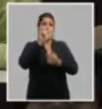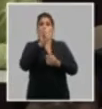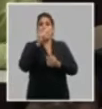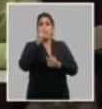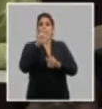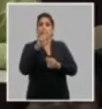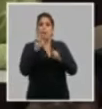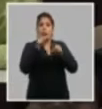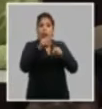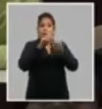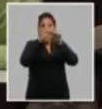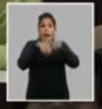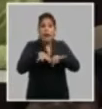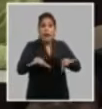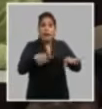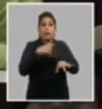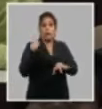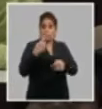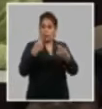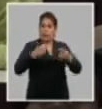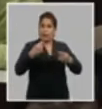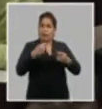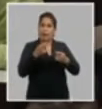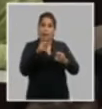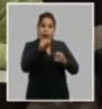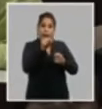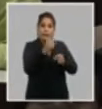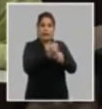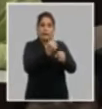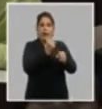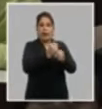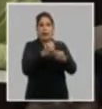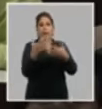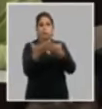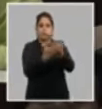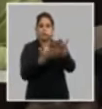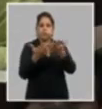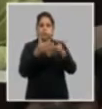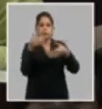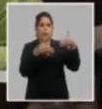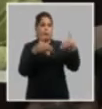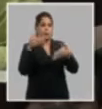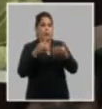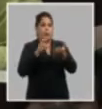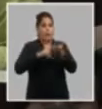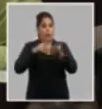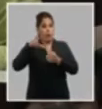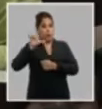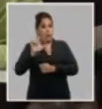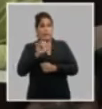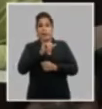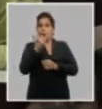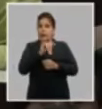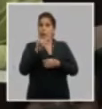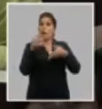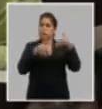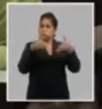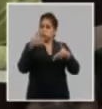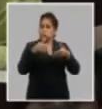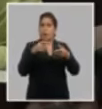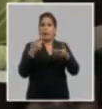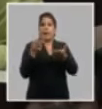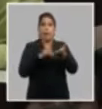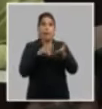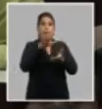mayor red social que nosotros tenemos tenemos que con la participación activa de la militancia del partido que vive